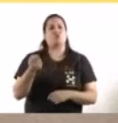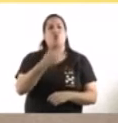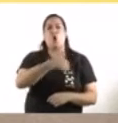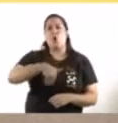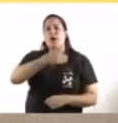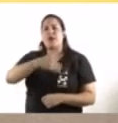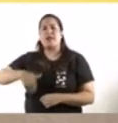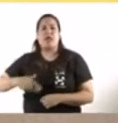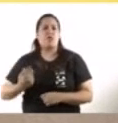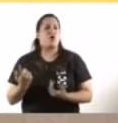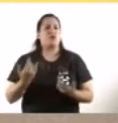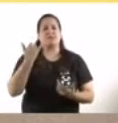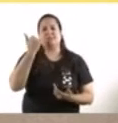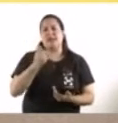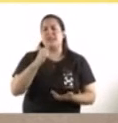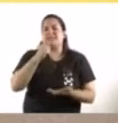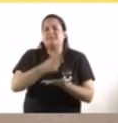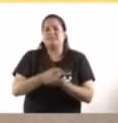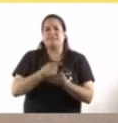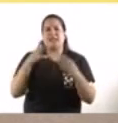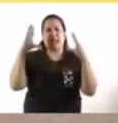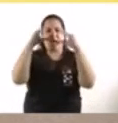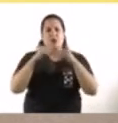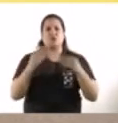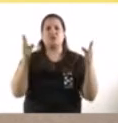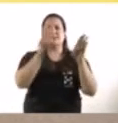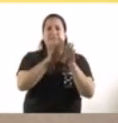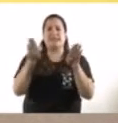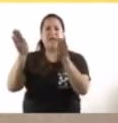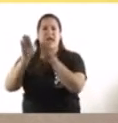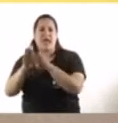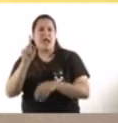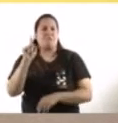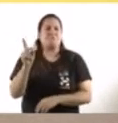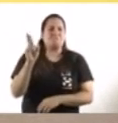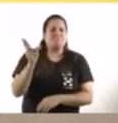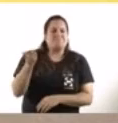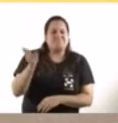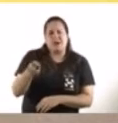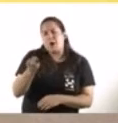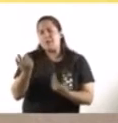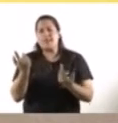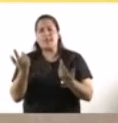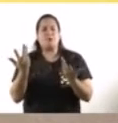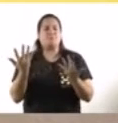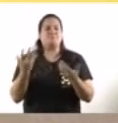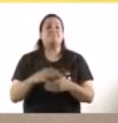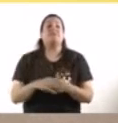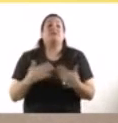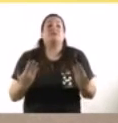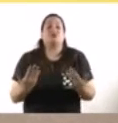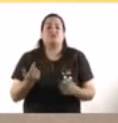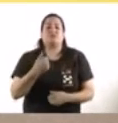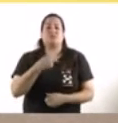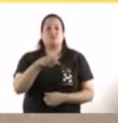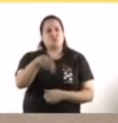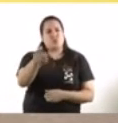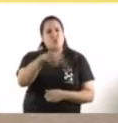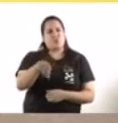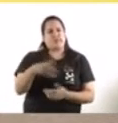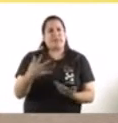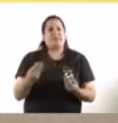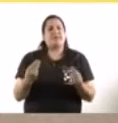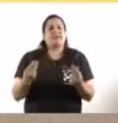de restricción nocturna, si la ciudad efectivamente va a considerar o no o cuál es la vara para determinar cuándo se tiene que aplicar una medida de este tipo,